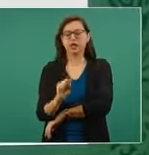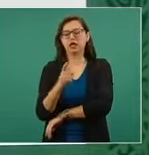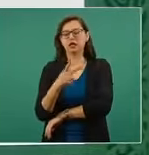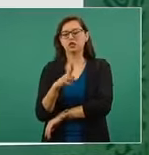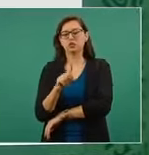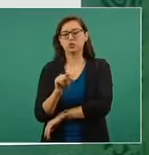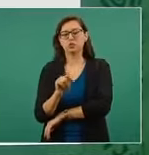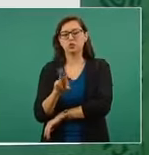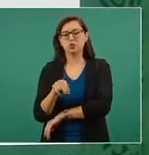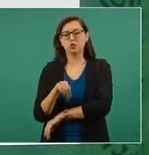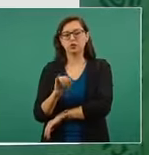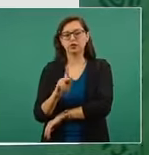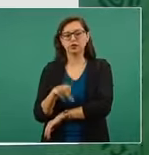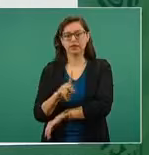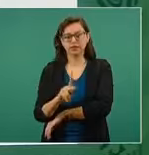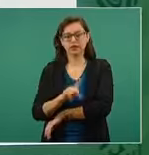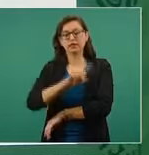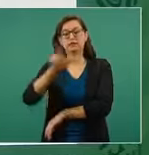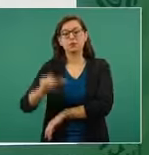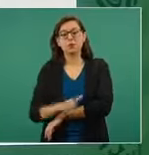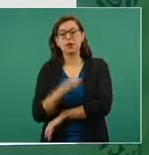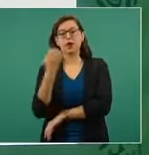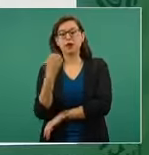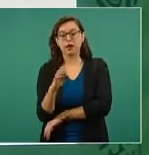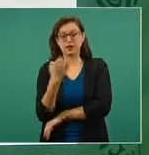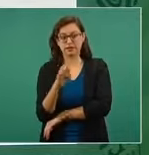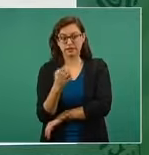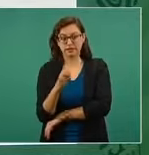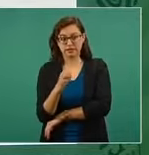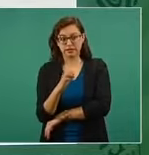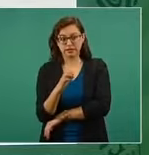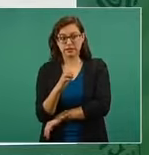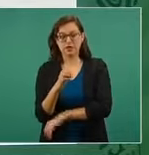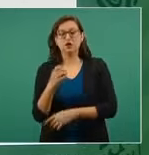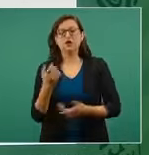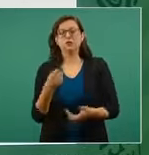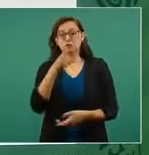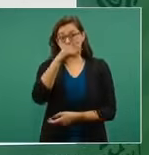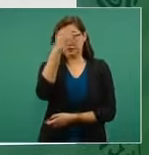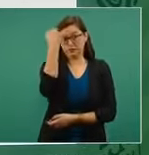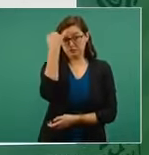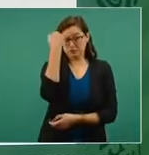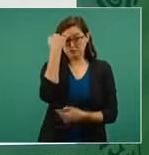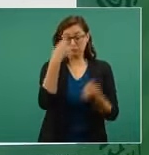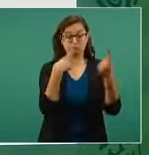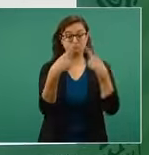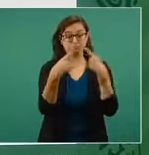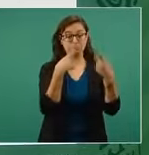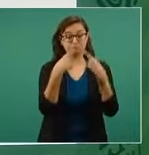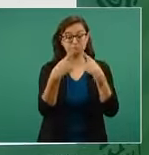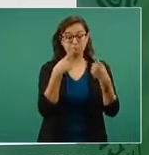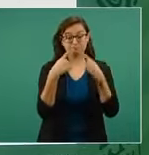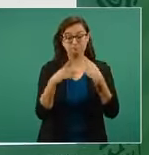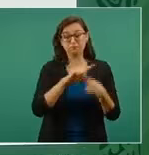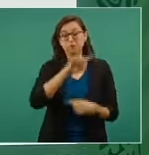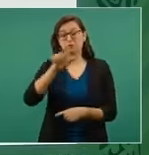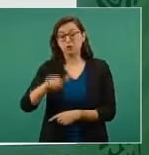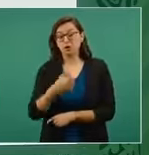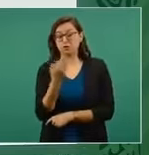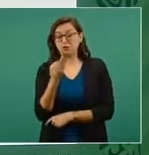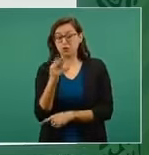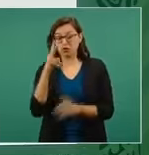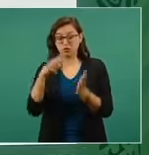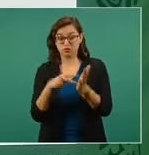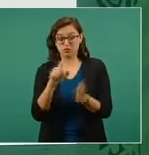21 se hizo un acuerdo por instrucciones del presidente con Serum Institute en la India. En febrero del 21 se hicieron los acuerdos con